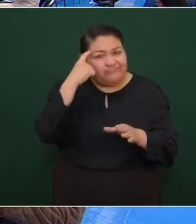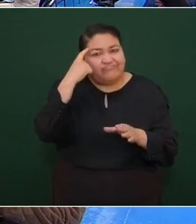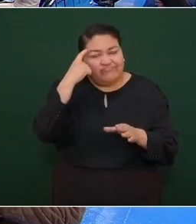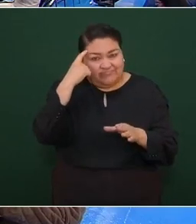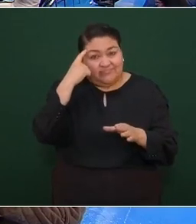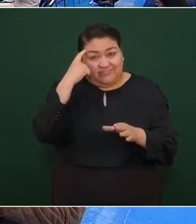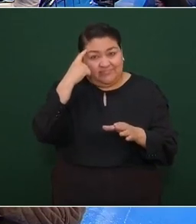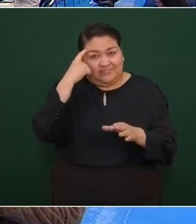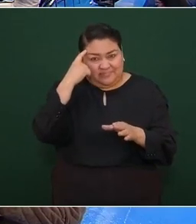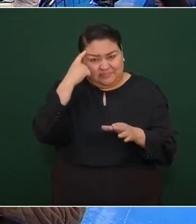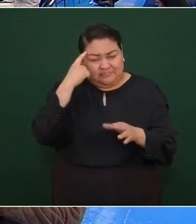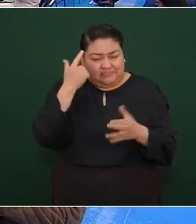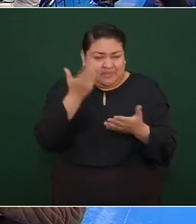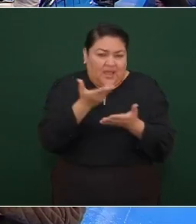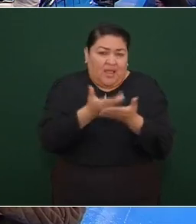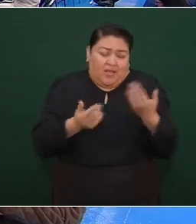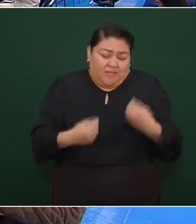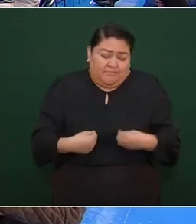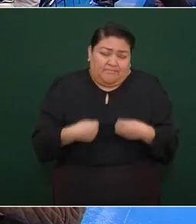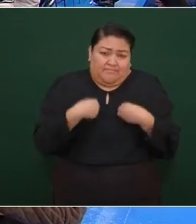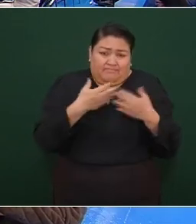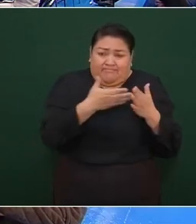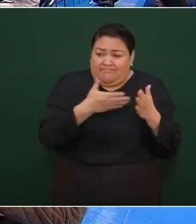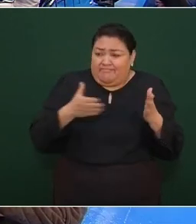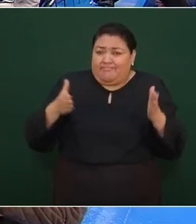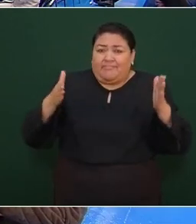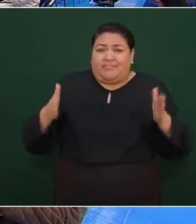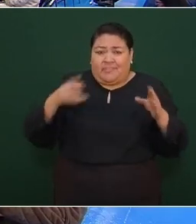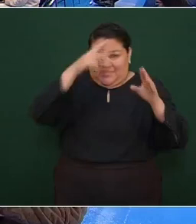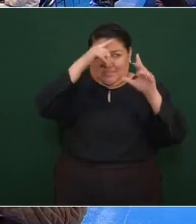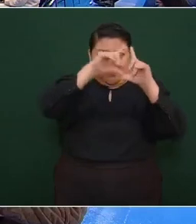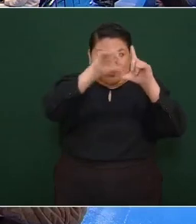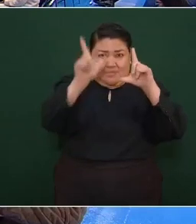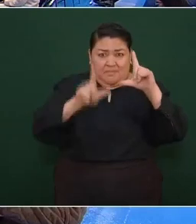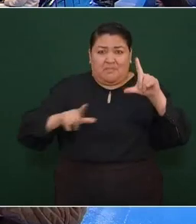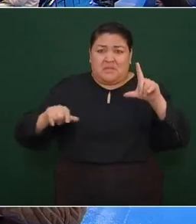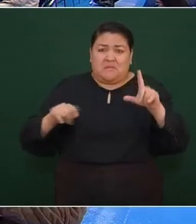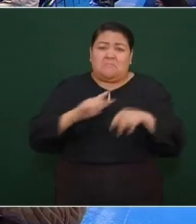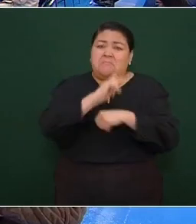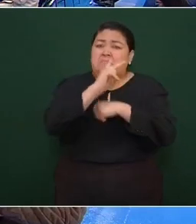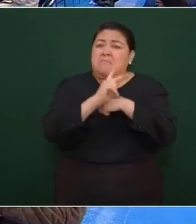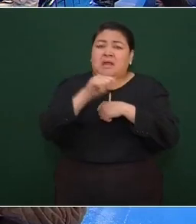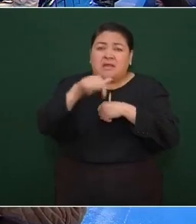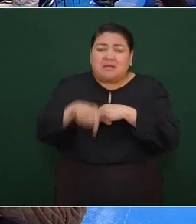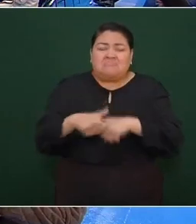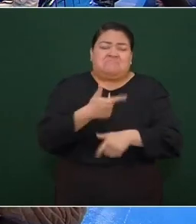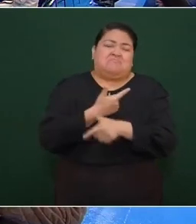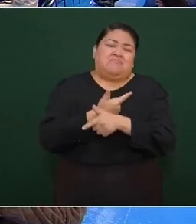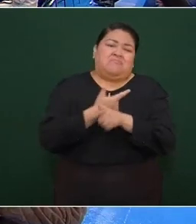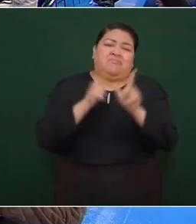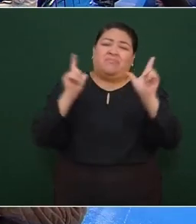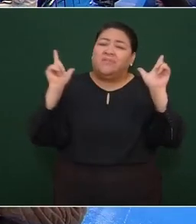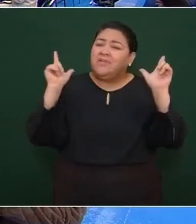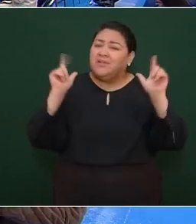y vivimos repito en un país libre donde